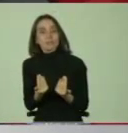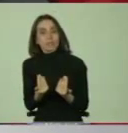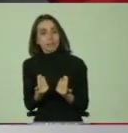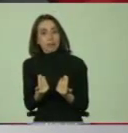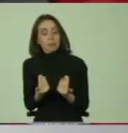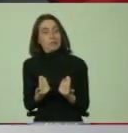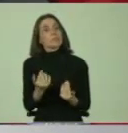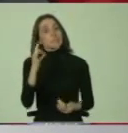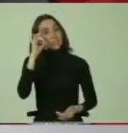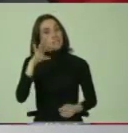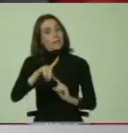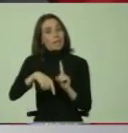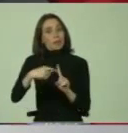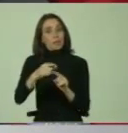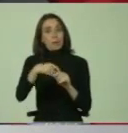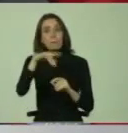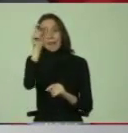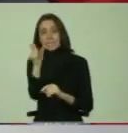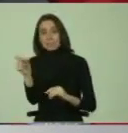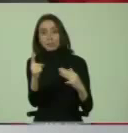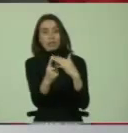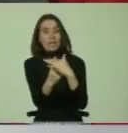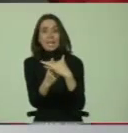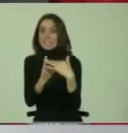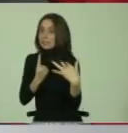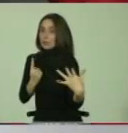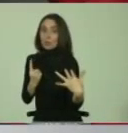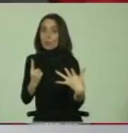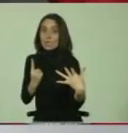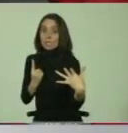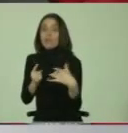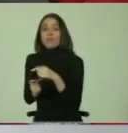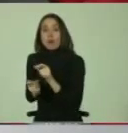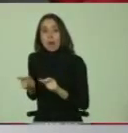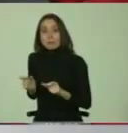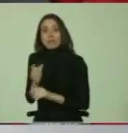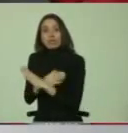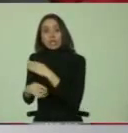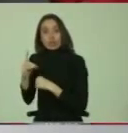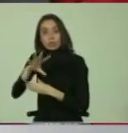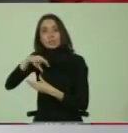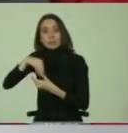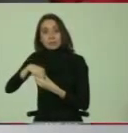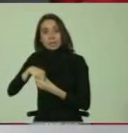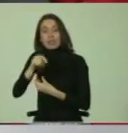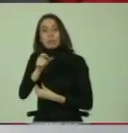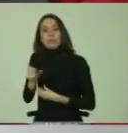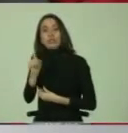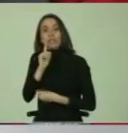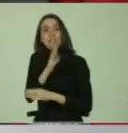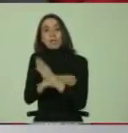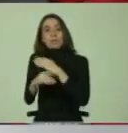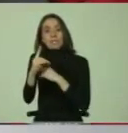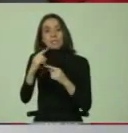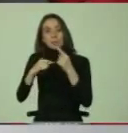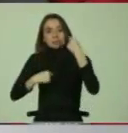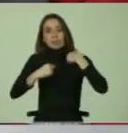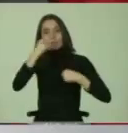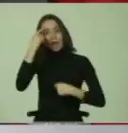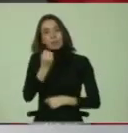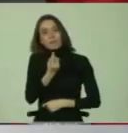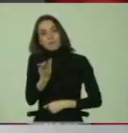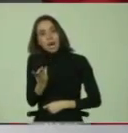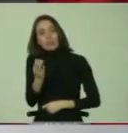Y sabemos que, además, los más excluidos justamente dentro de las personas con discapacidad son aquellos que tienen discapacidad múltiple o